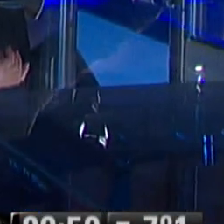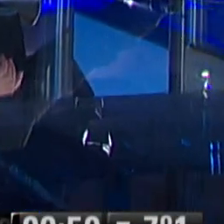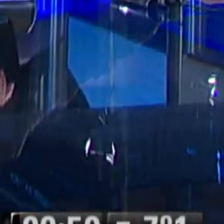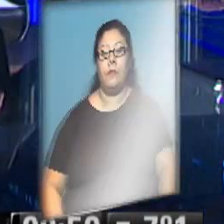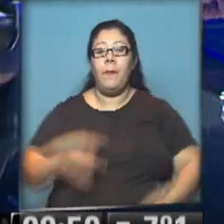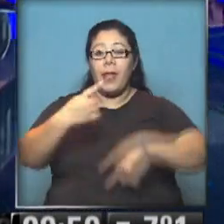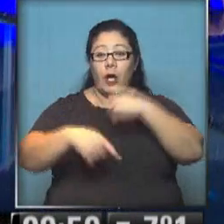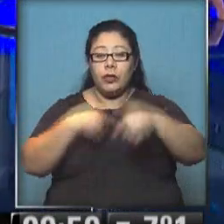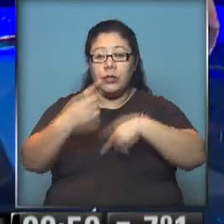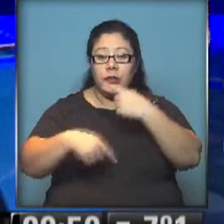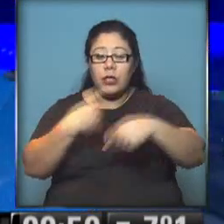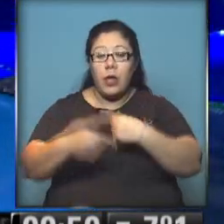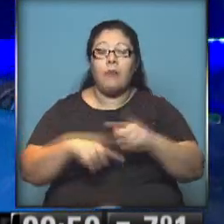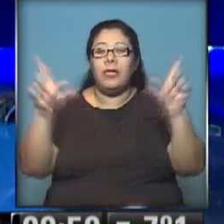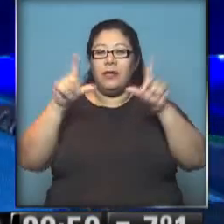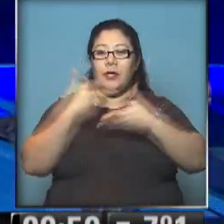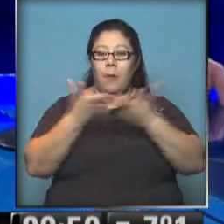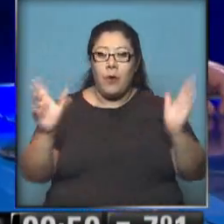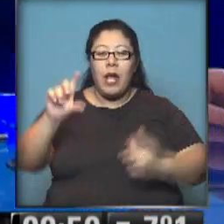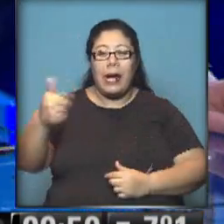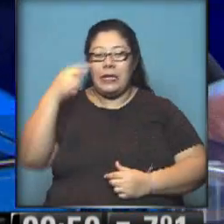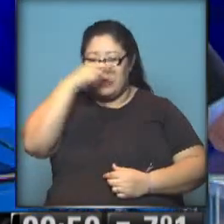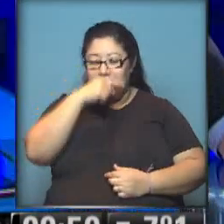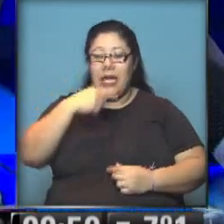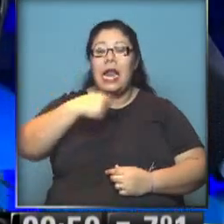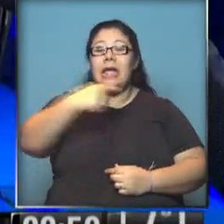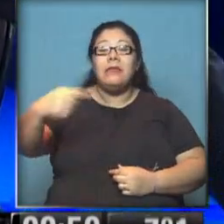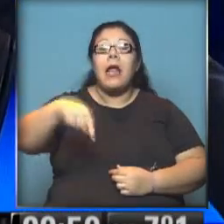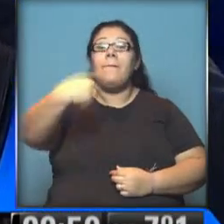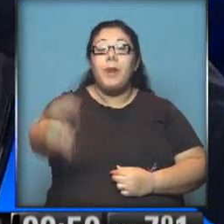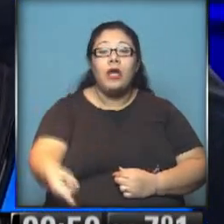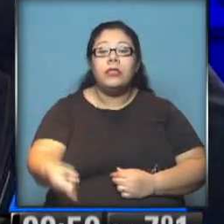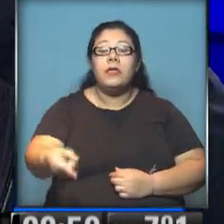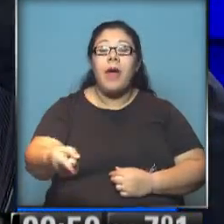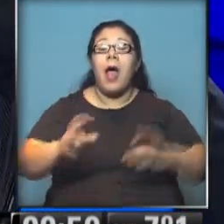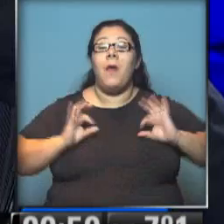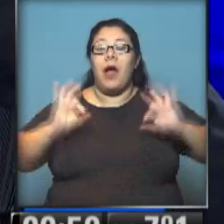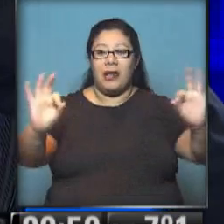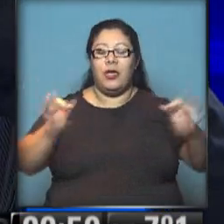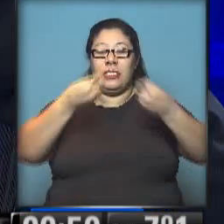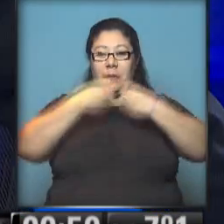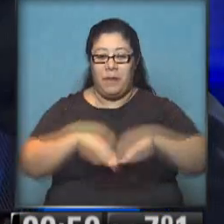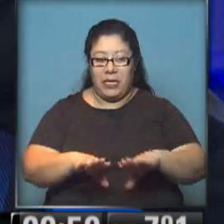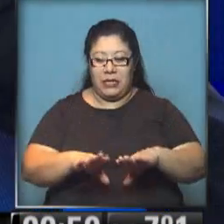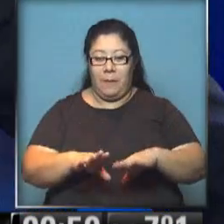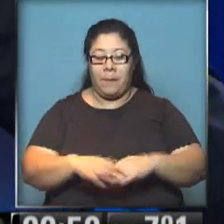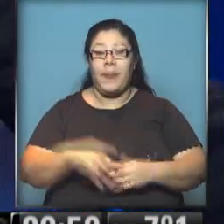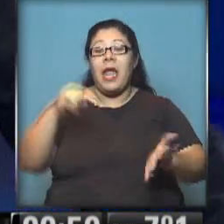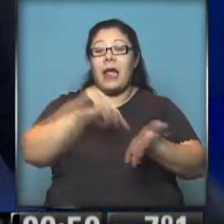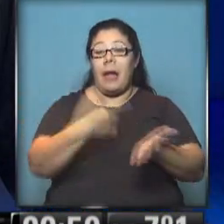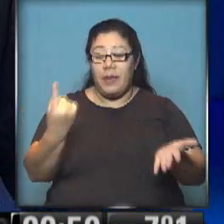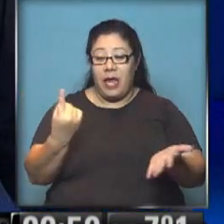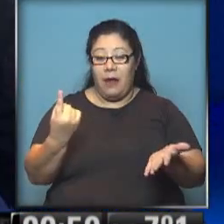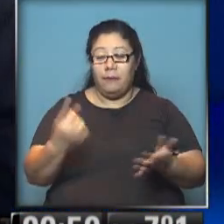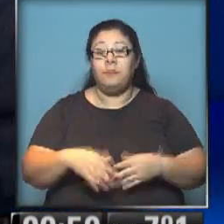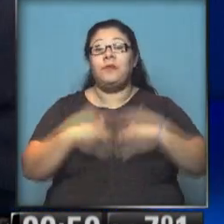Seguimos con más información en la TV Pública y falta poco y nada. La semana que viene comienza el receso escolar de vacaciones de invierno, al menos en la Ciudad Autónoma de Buenos Aires.